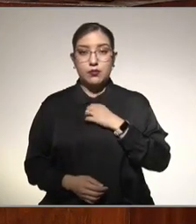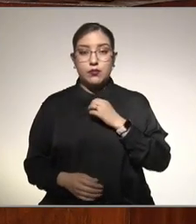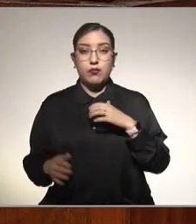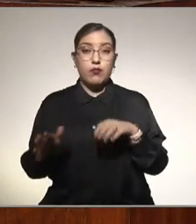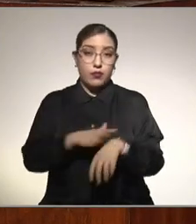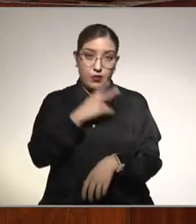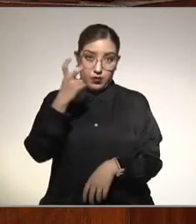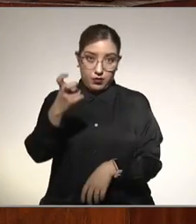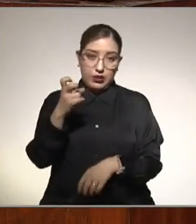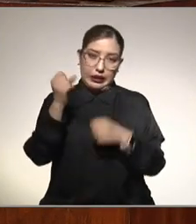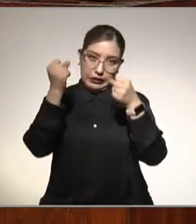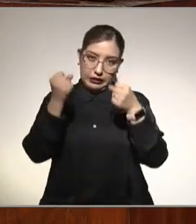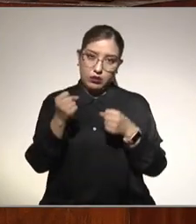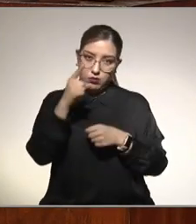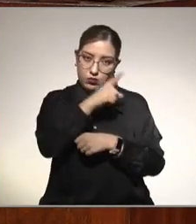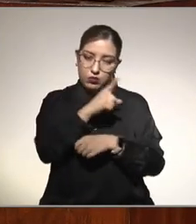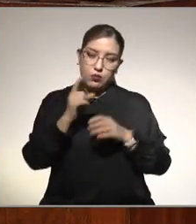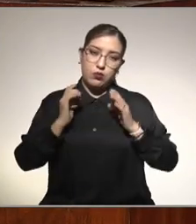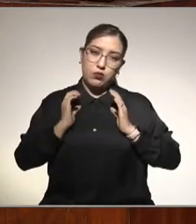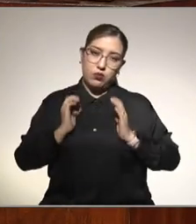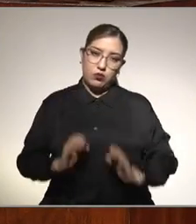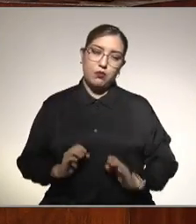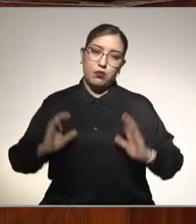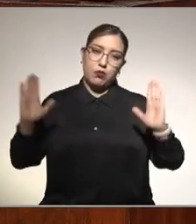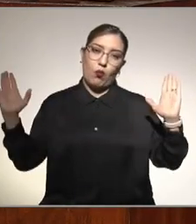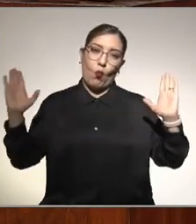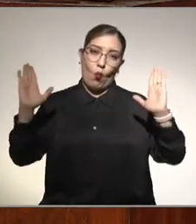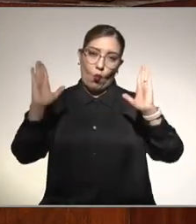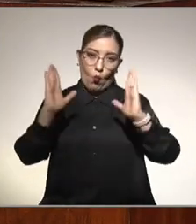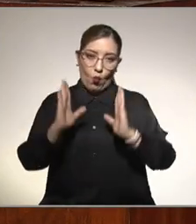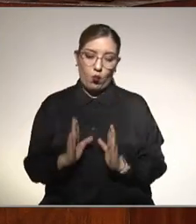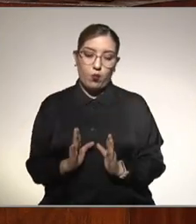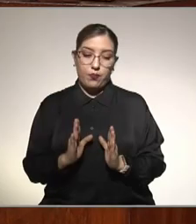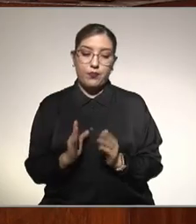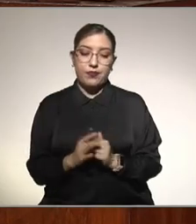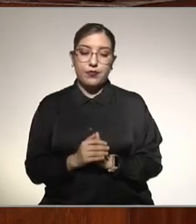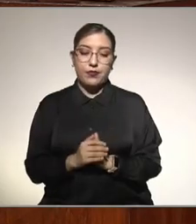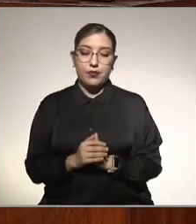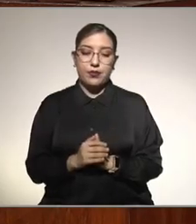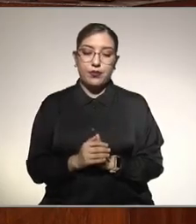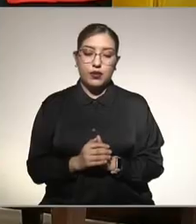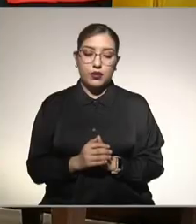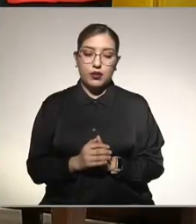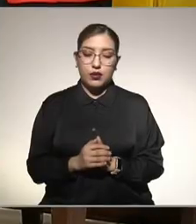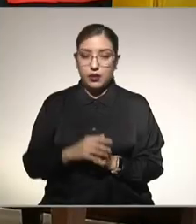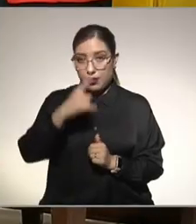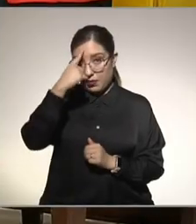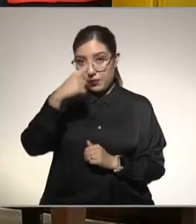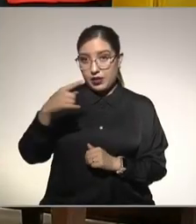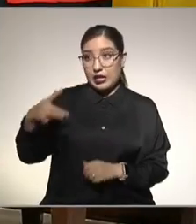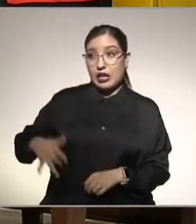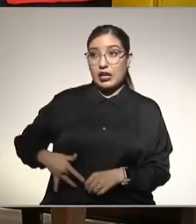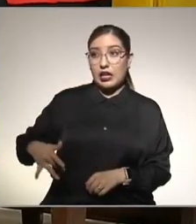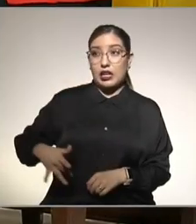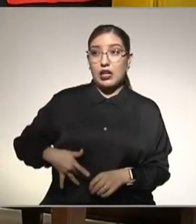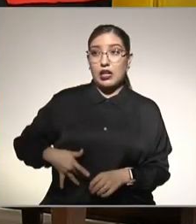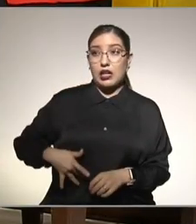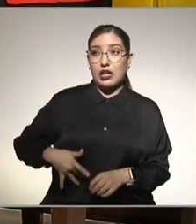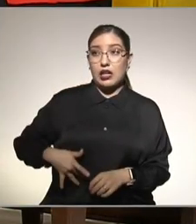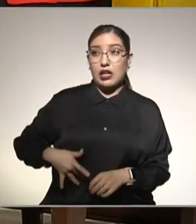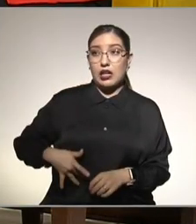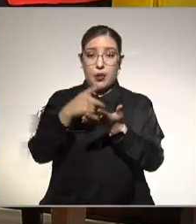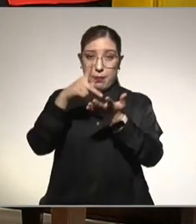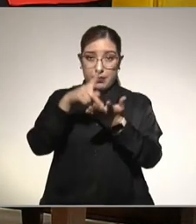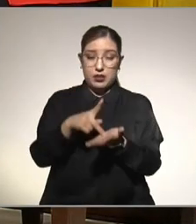que disminuyas de peso lo que se recomienda para que ayude a tu hígado en pérdida de peso si ya